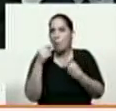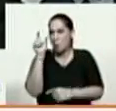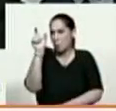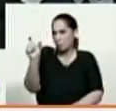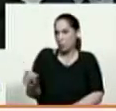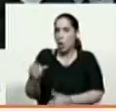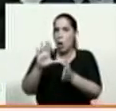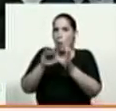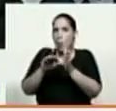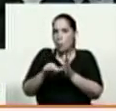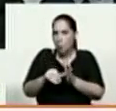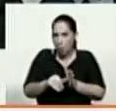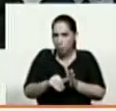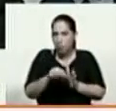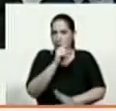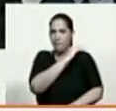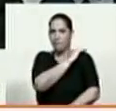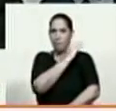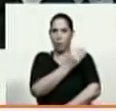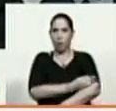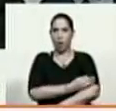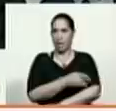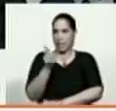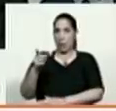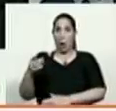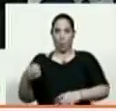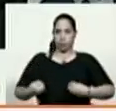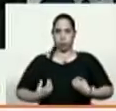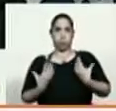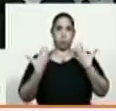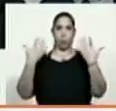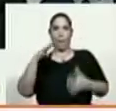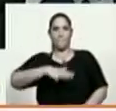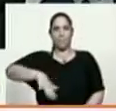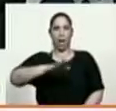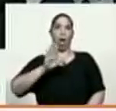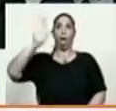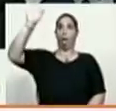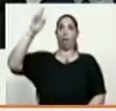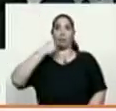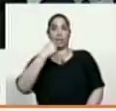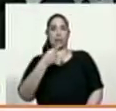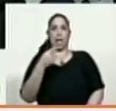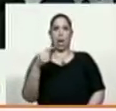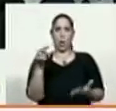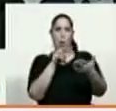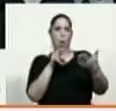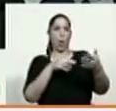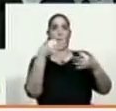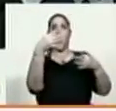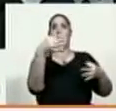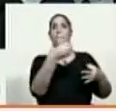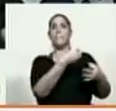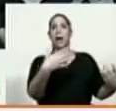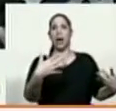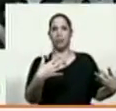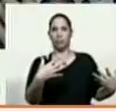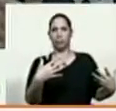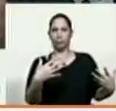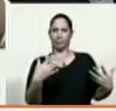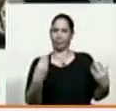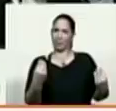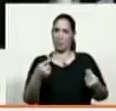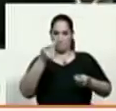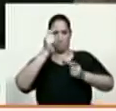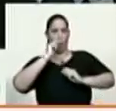poder que agarró un momento de euforia delirio en una plaza alzando la mano leyendo una hoja en blanco se autoproclamó se autoproclamó